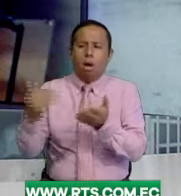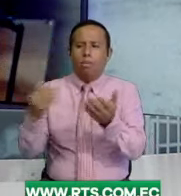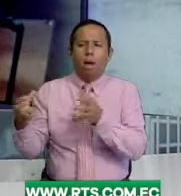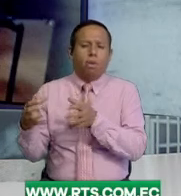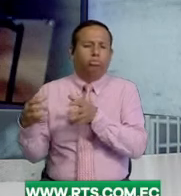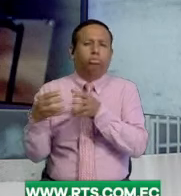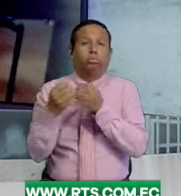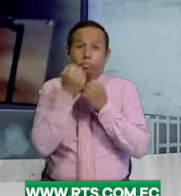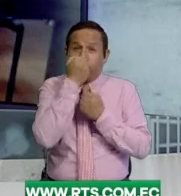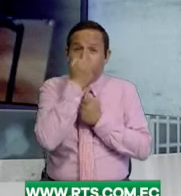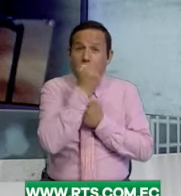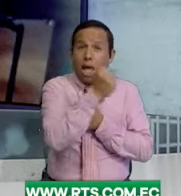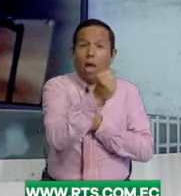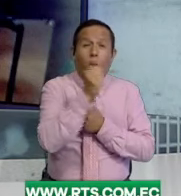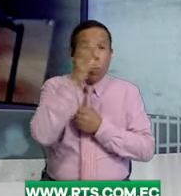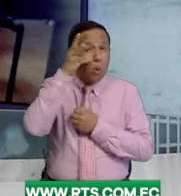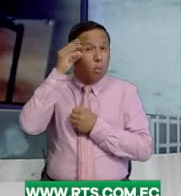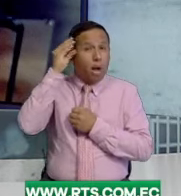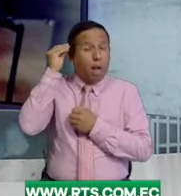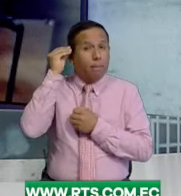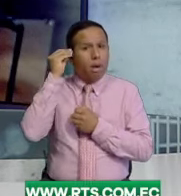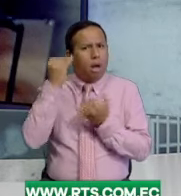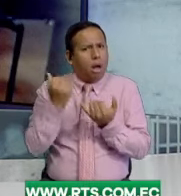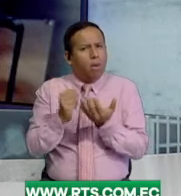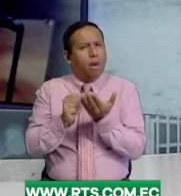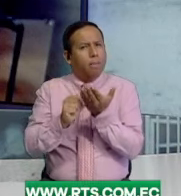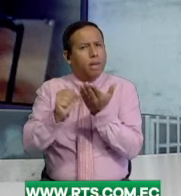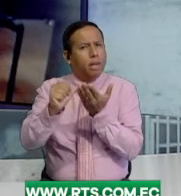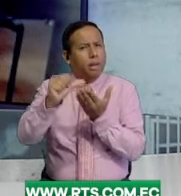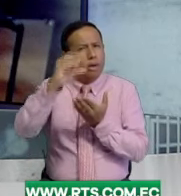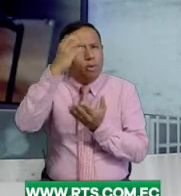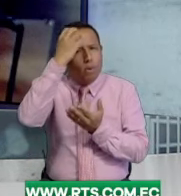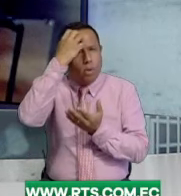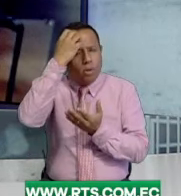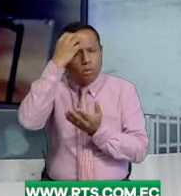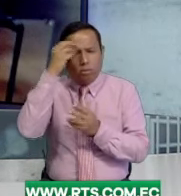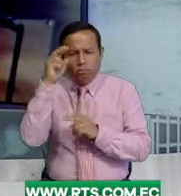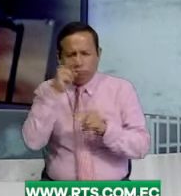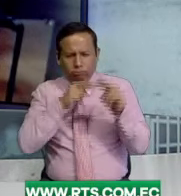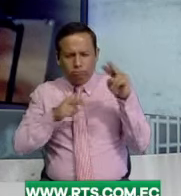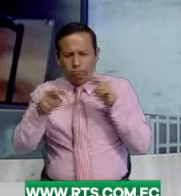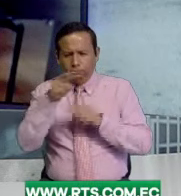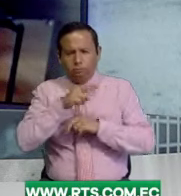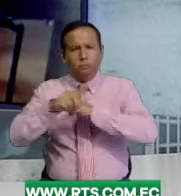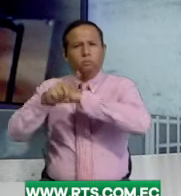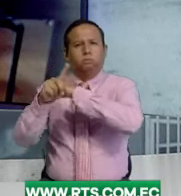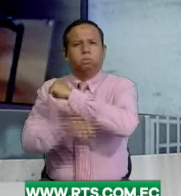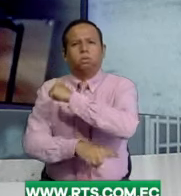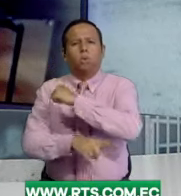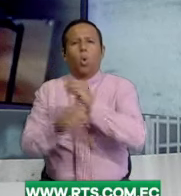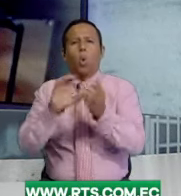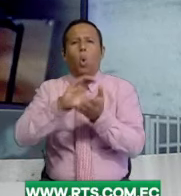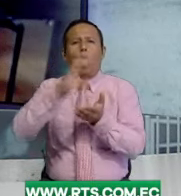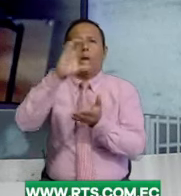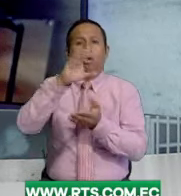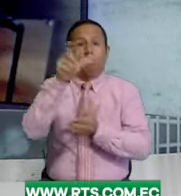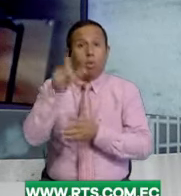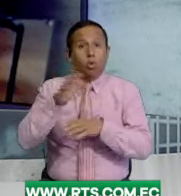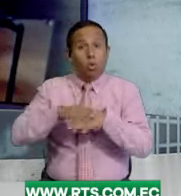El Ministerio de Educación sigue un proceso para sancionar a la institución mientras el implicado permanece detenido.